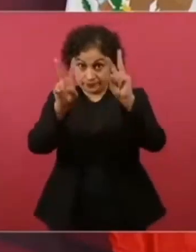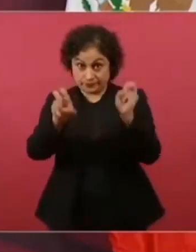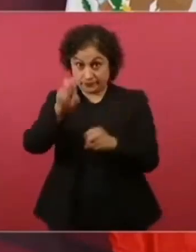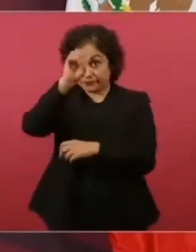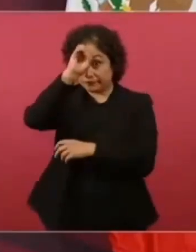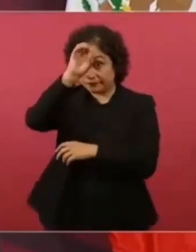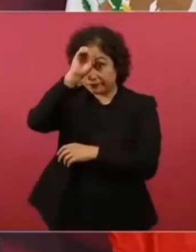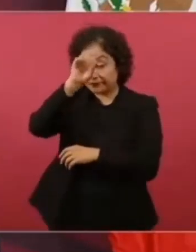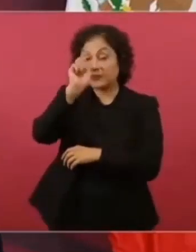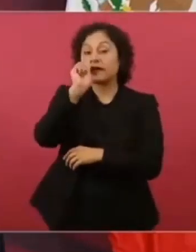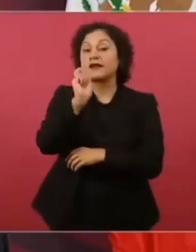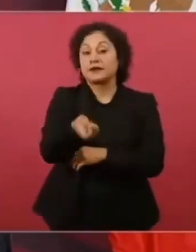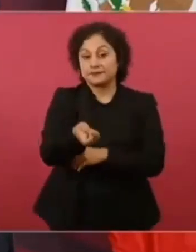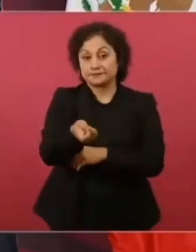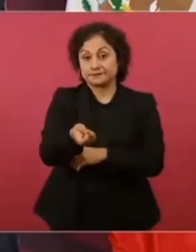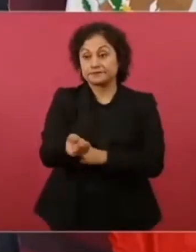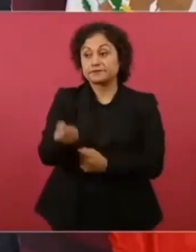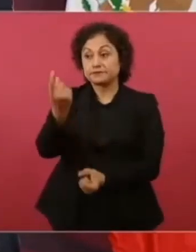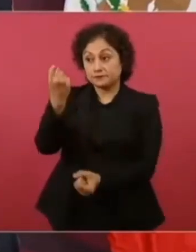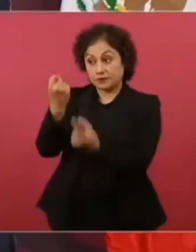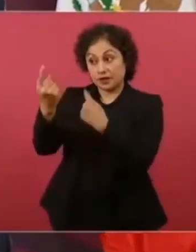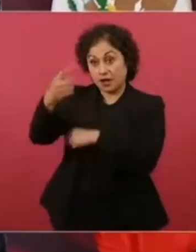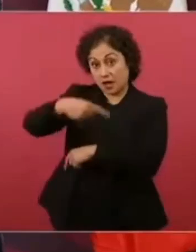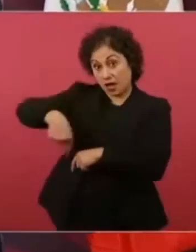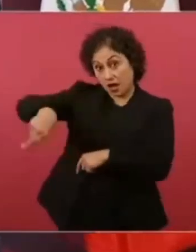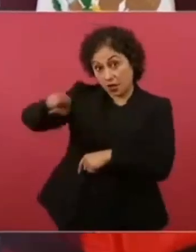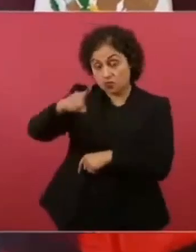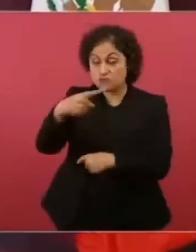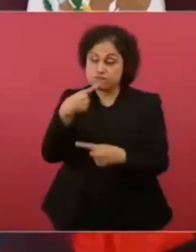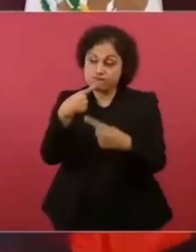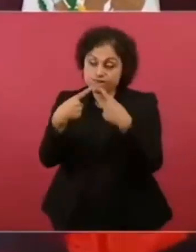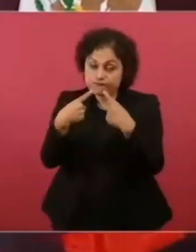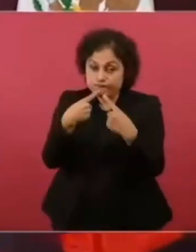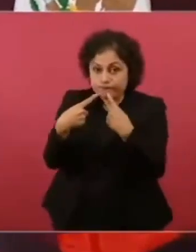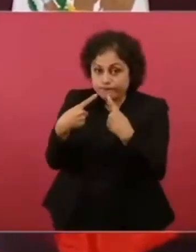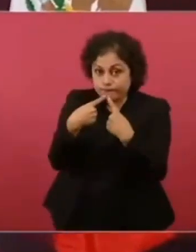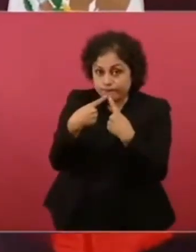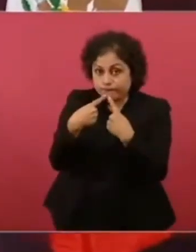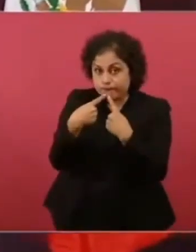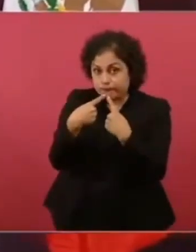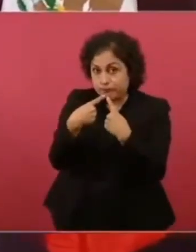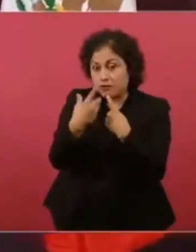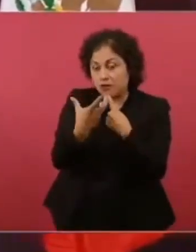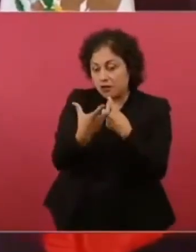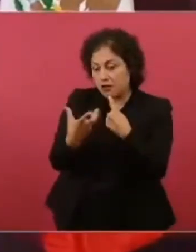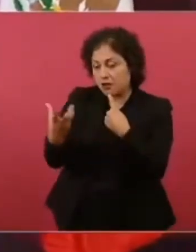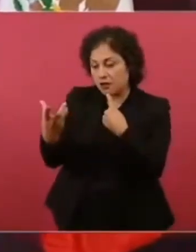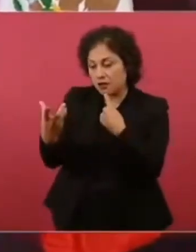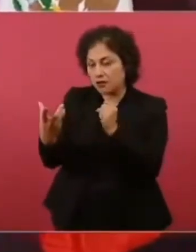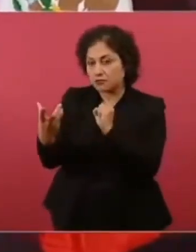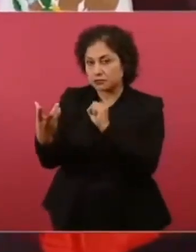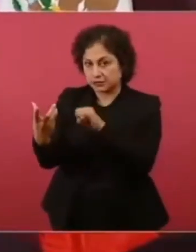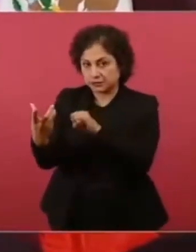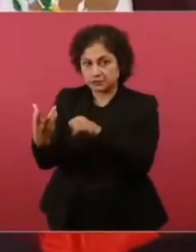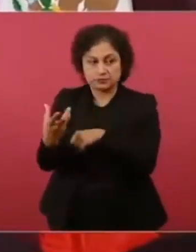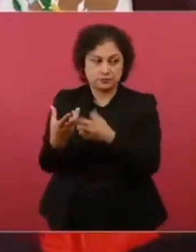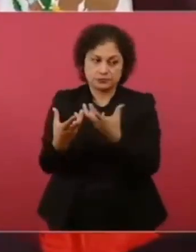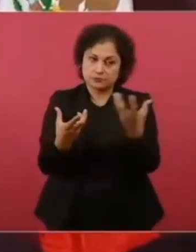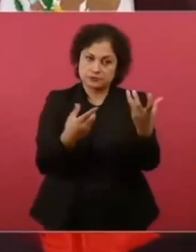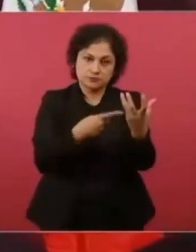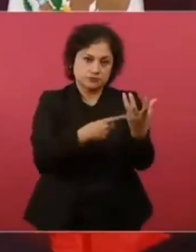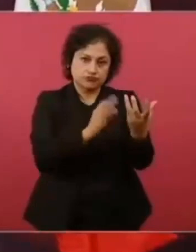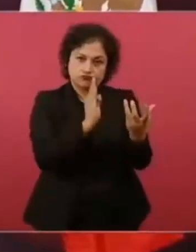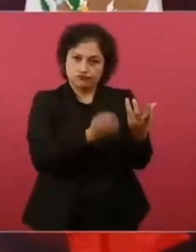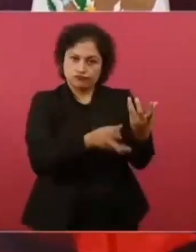hubo quienes se quedaron sin seguridad social y ya